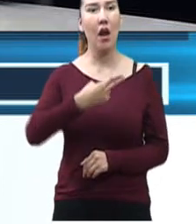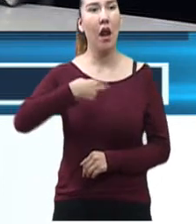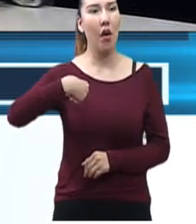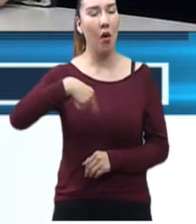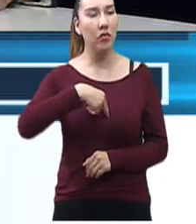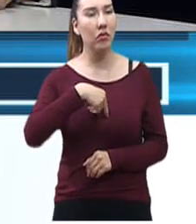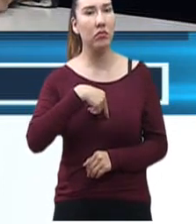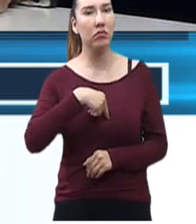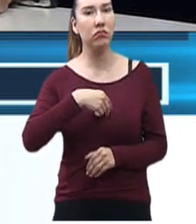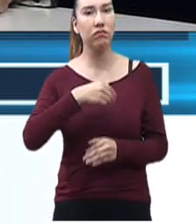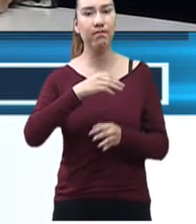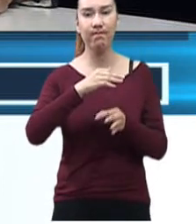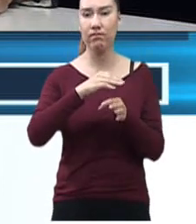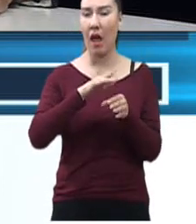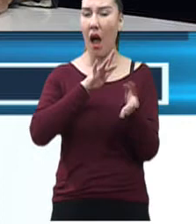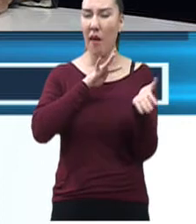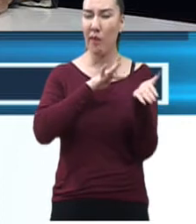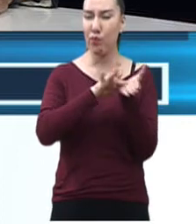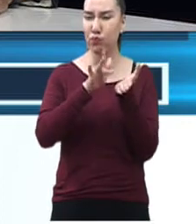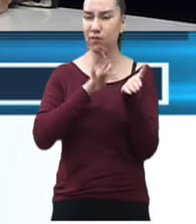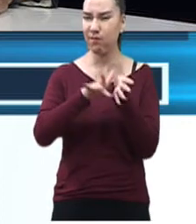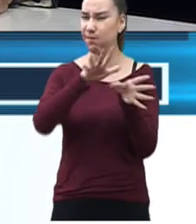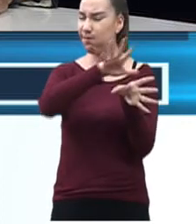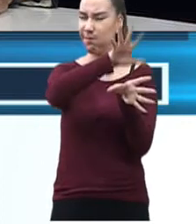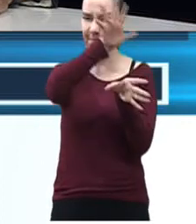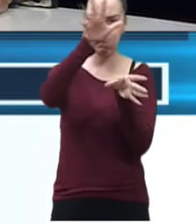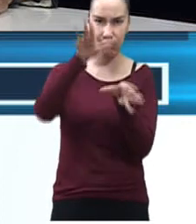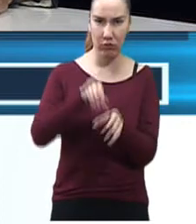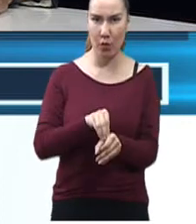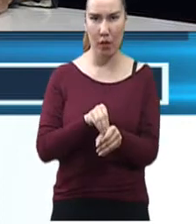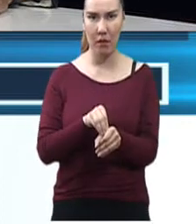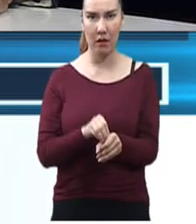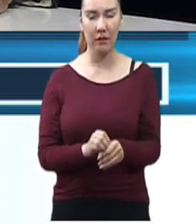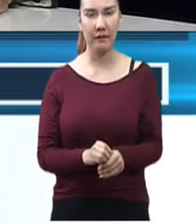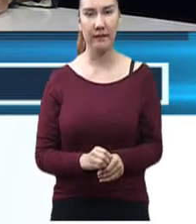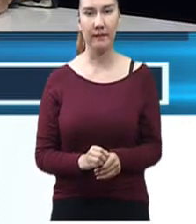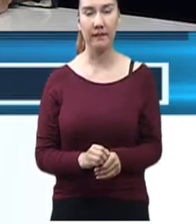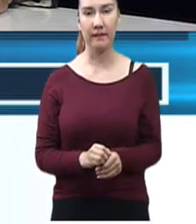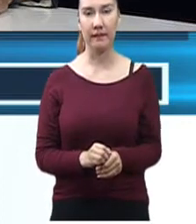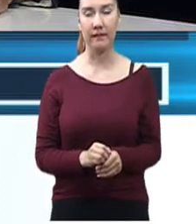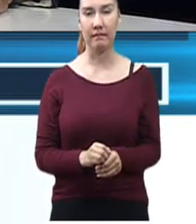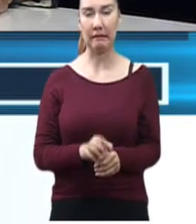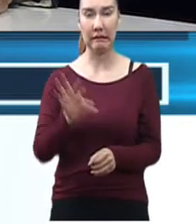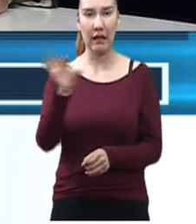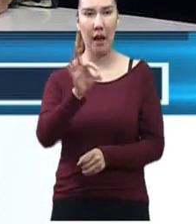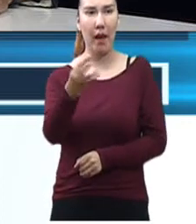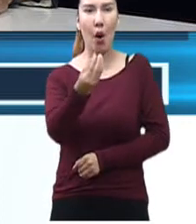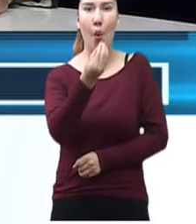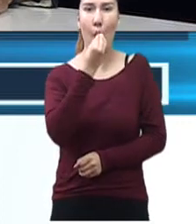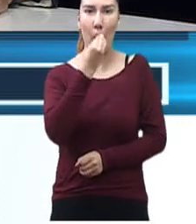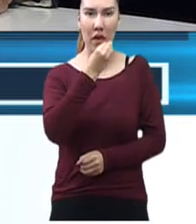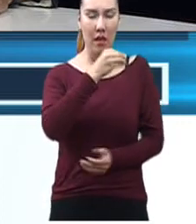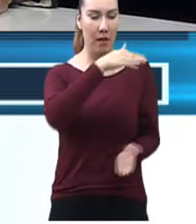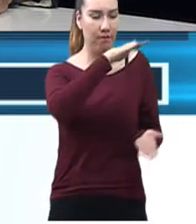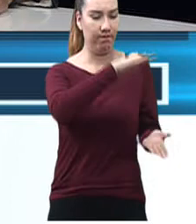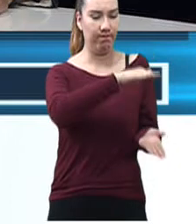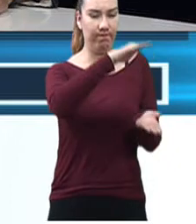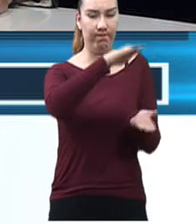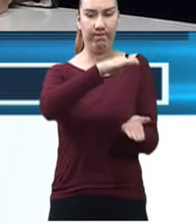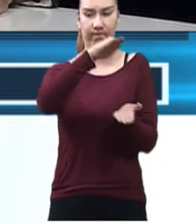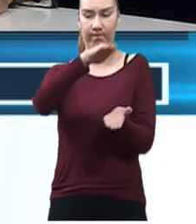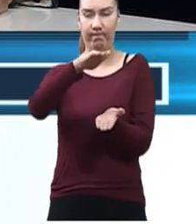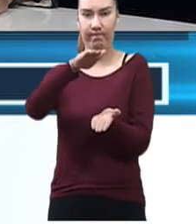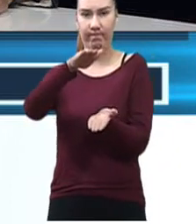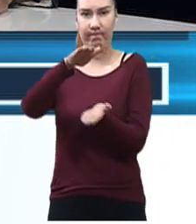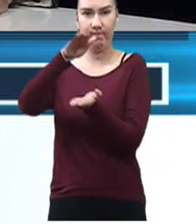situaciones, desde el tema de una despensa, o tema del alimento, el